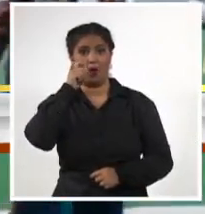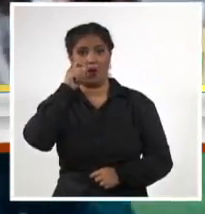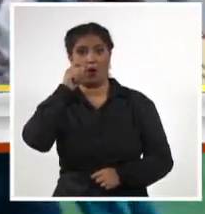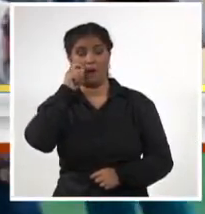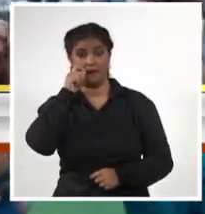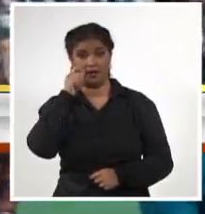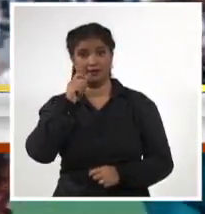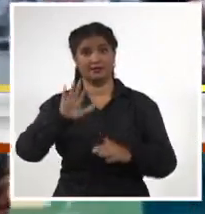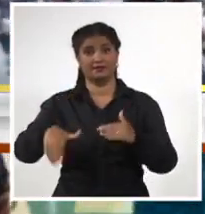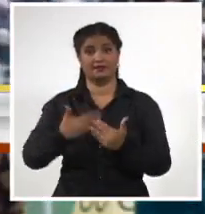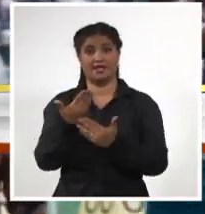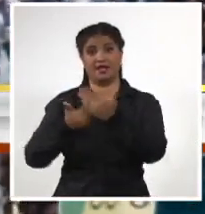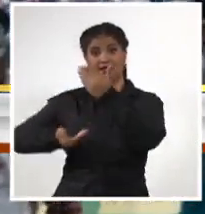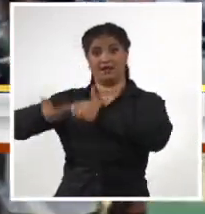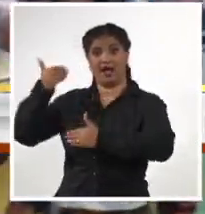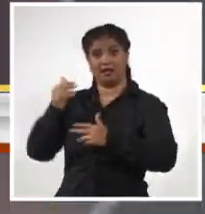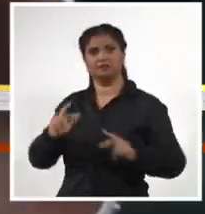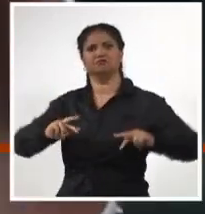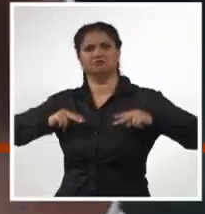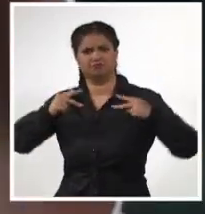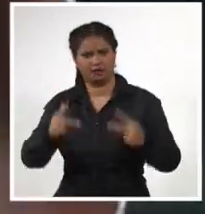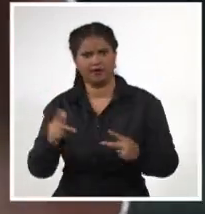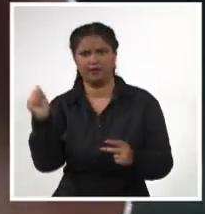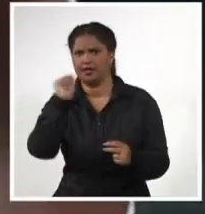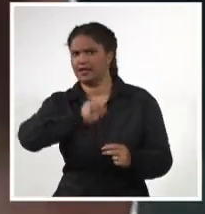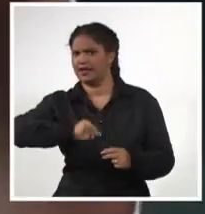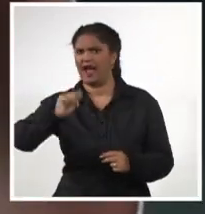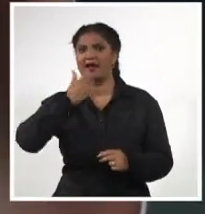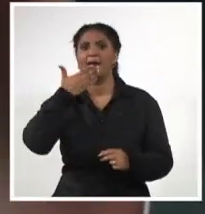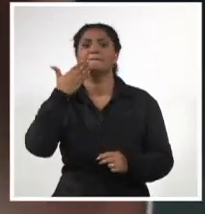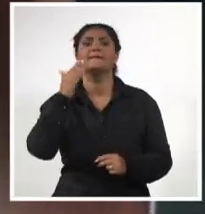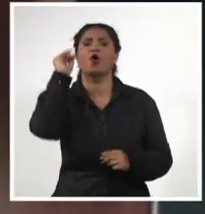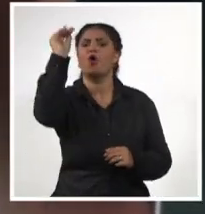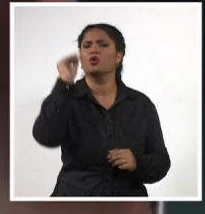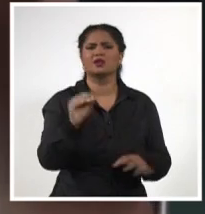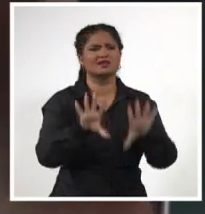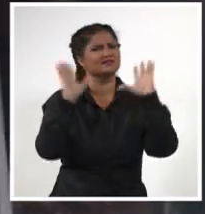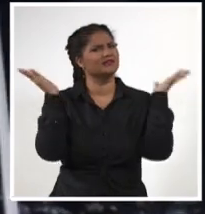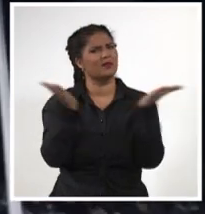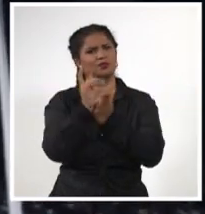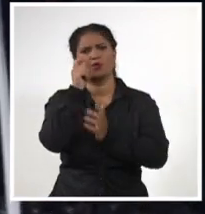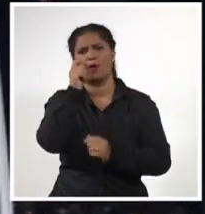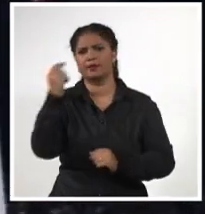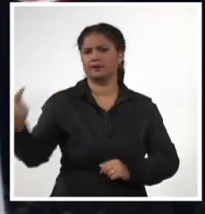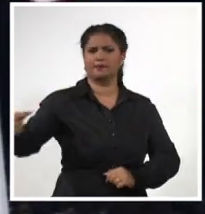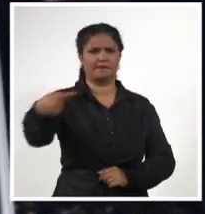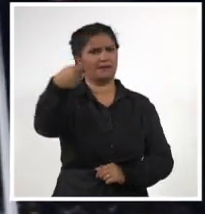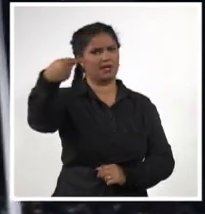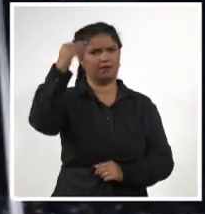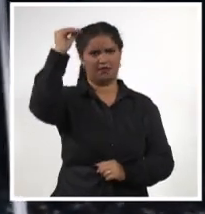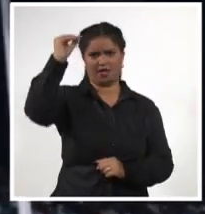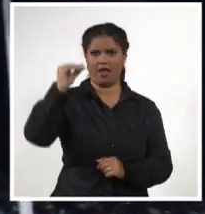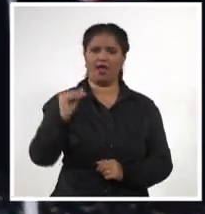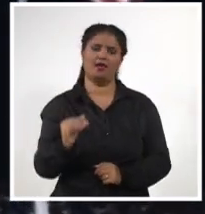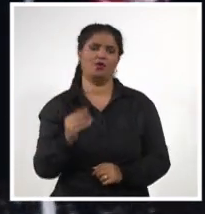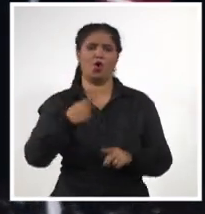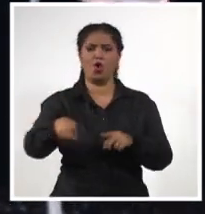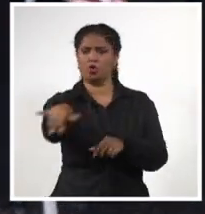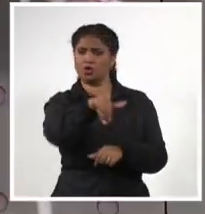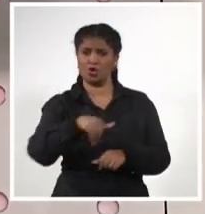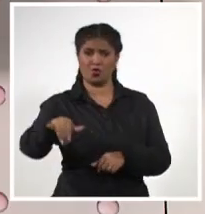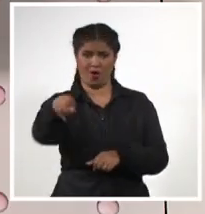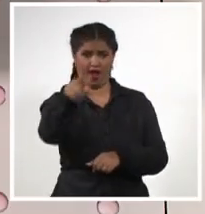solo unos días antes en la doble vuelta al óvalo, con récord mundial incluido. Su hazaña jamás se ha vuelto a repetir en la historia de estos